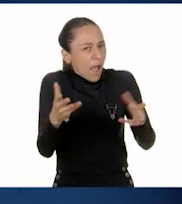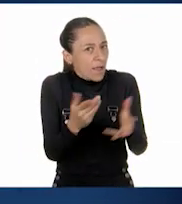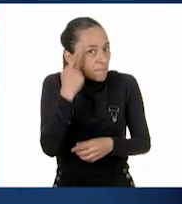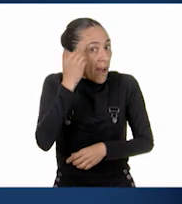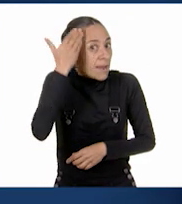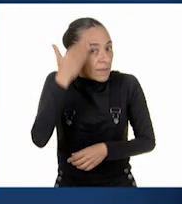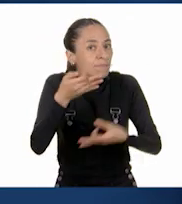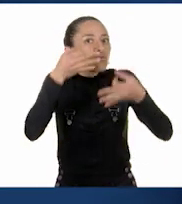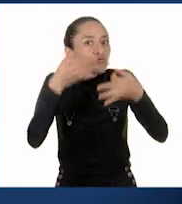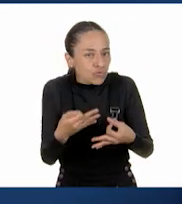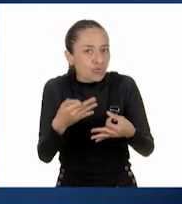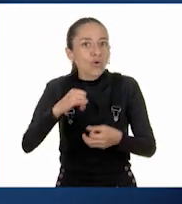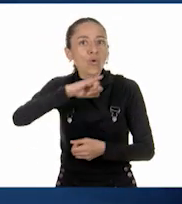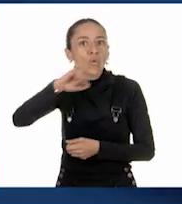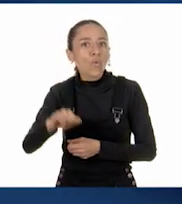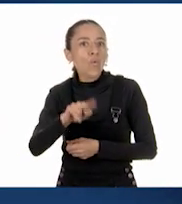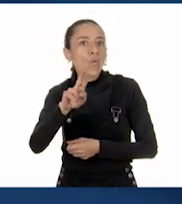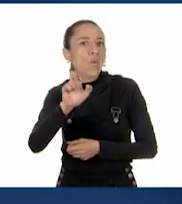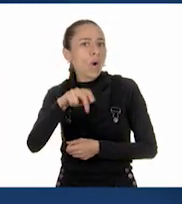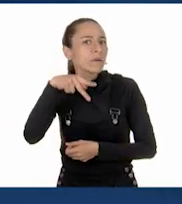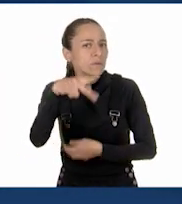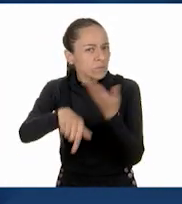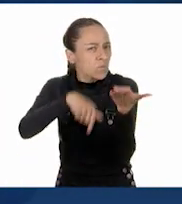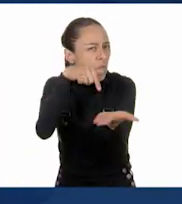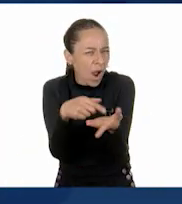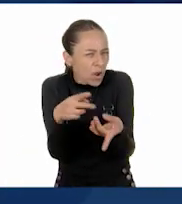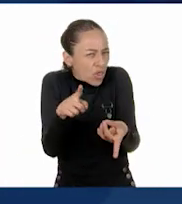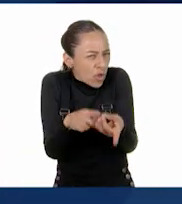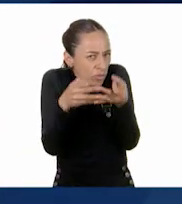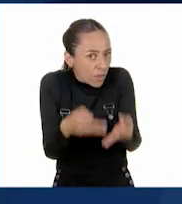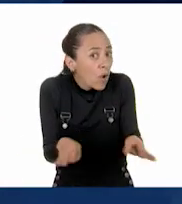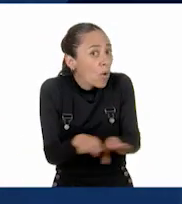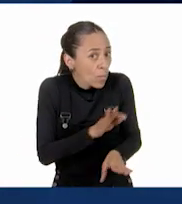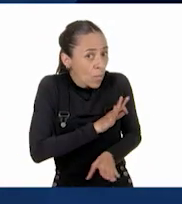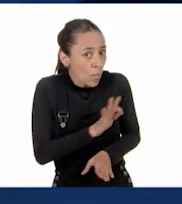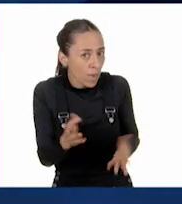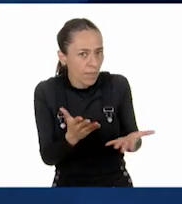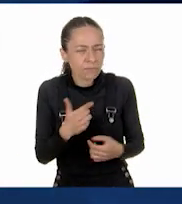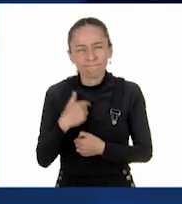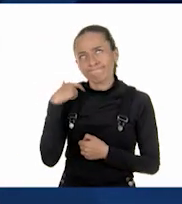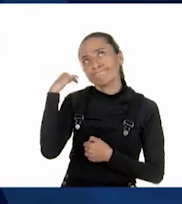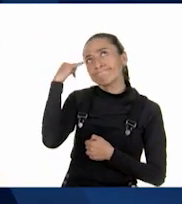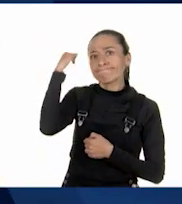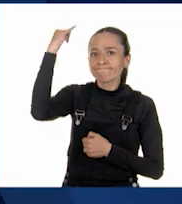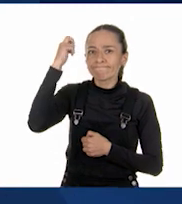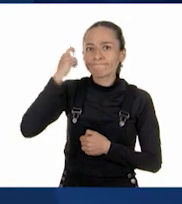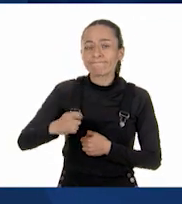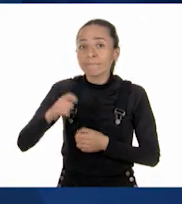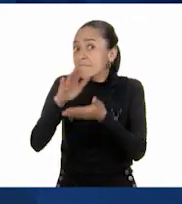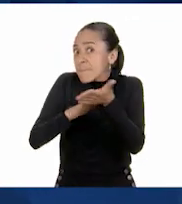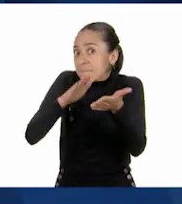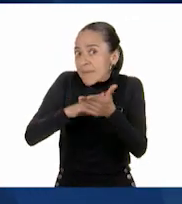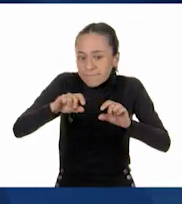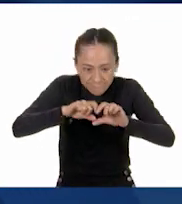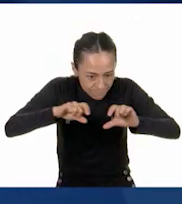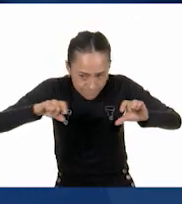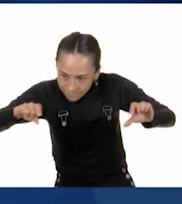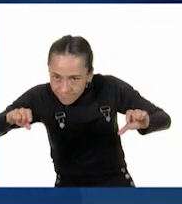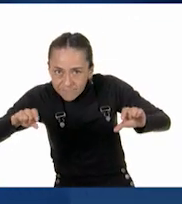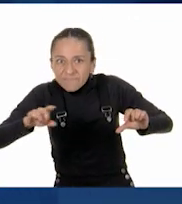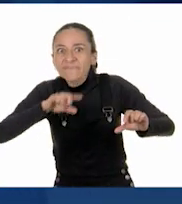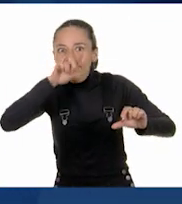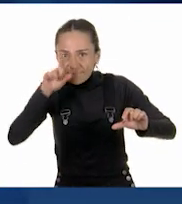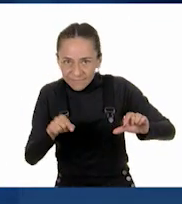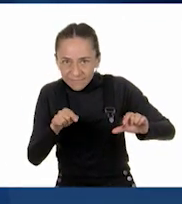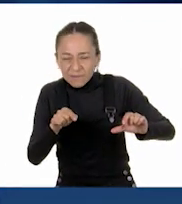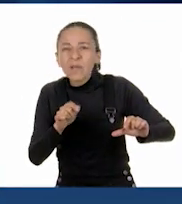Bueno, a mí se me ocurre que utilicemos una tira de papel y marquemos los tres puntos. Ay,